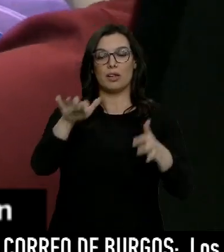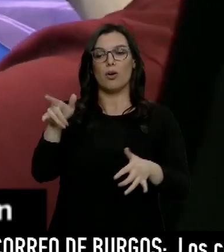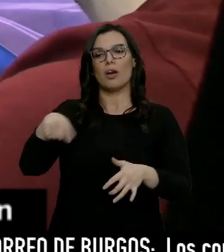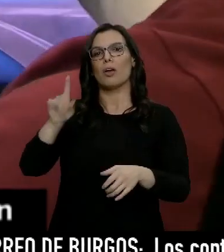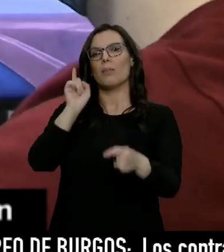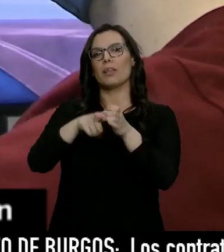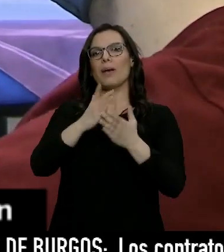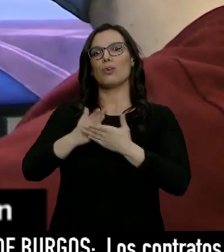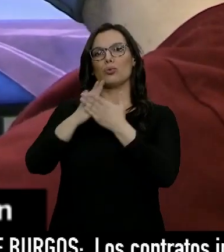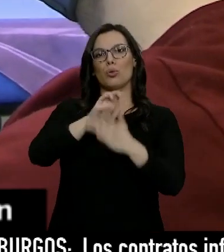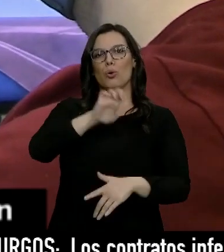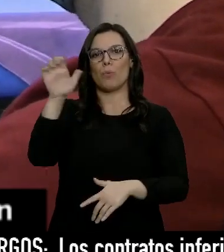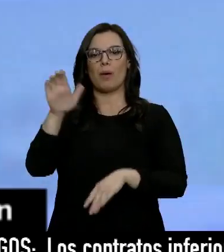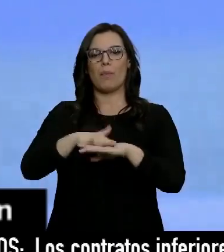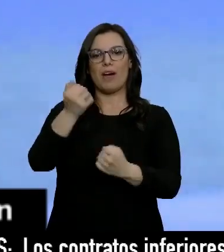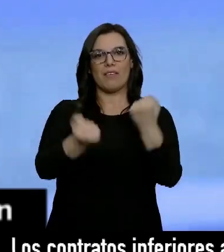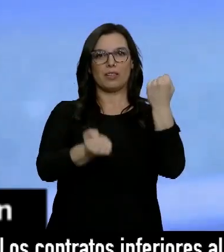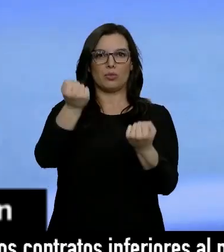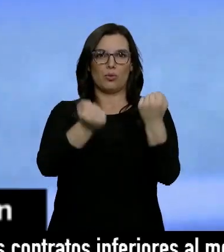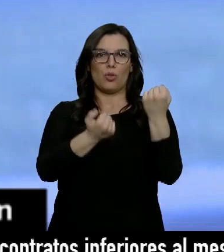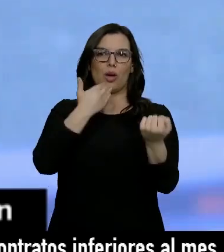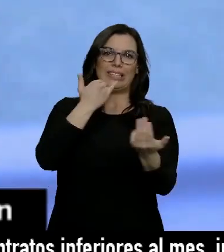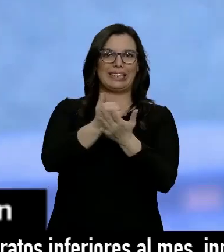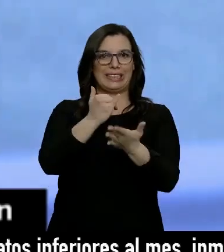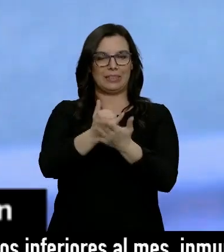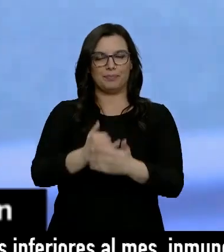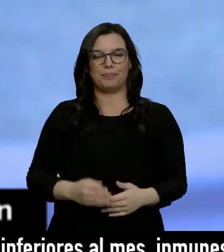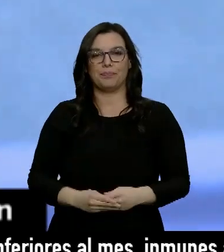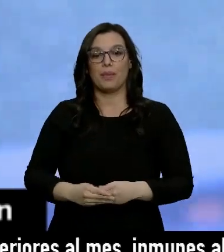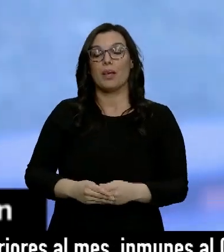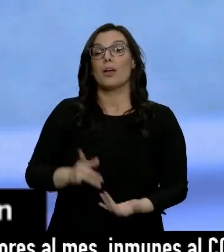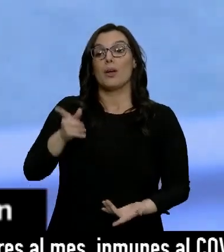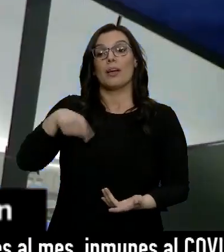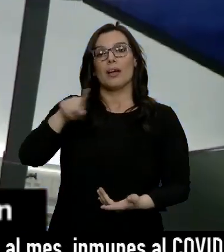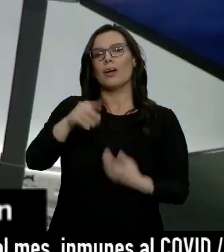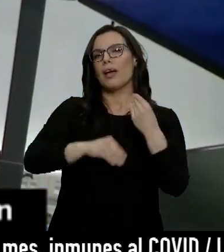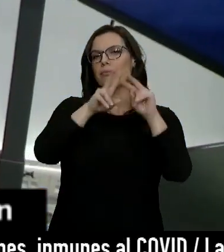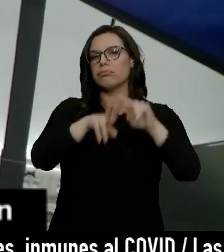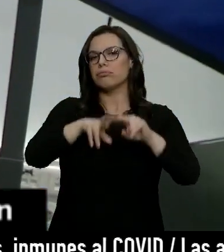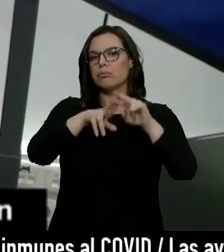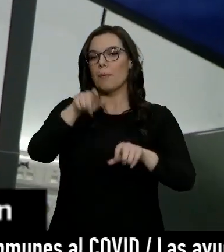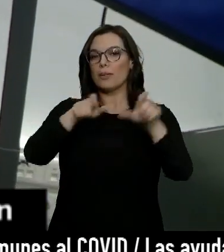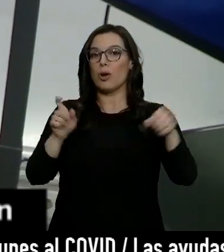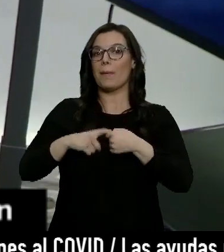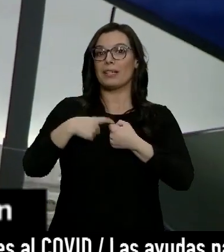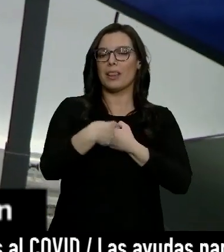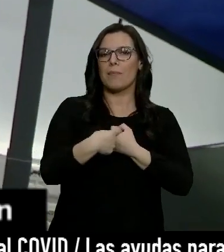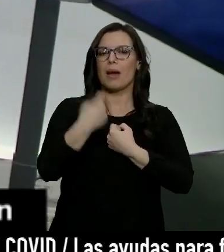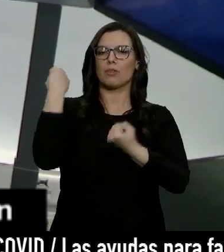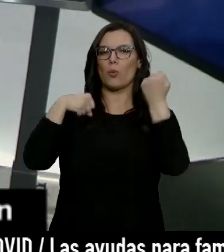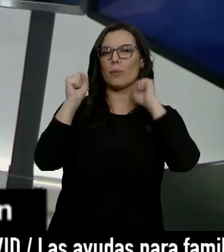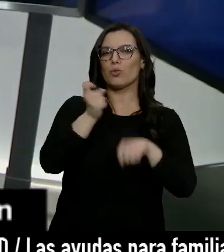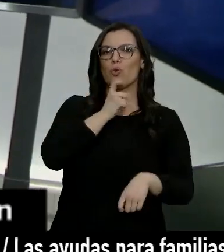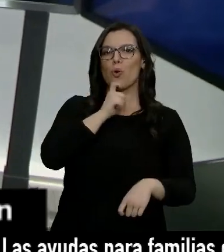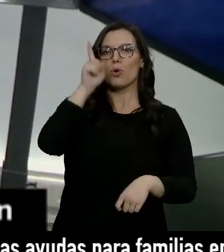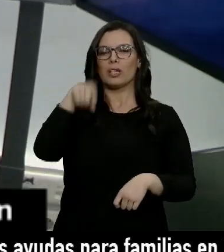participando en un estudio europeo de conducción virtual en simuladores. Las pruebas analizan el comportamiento de los participantes y también miden